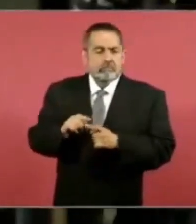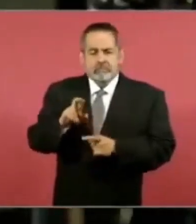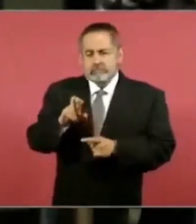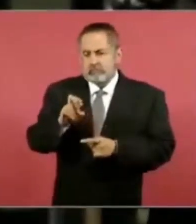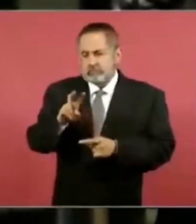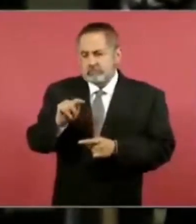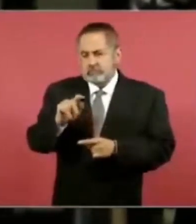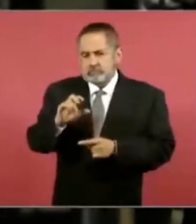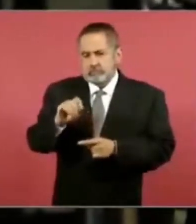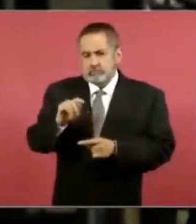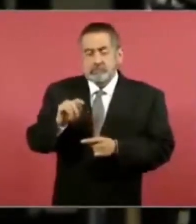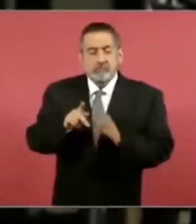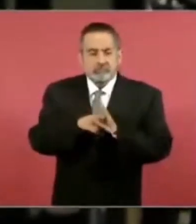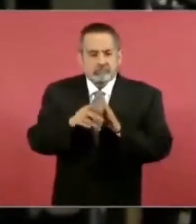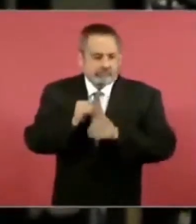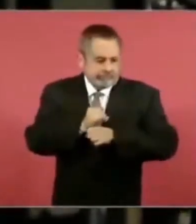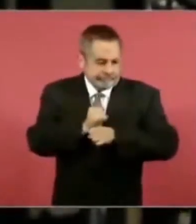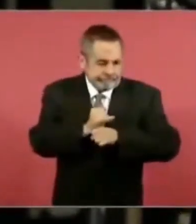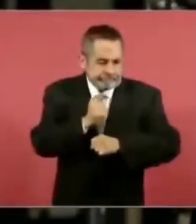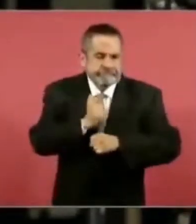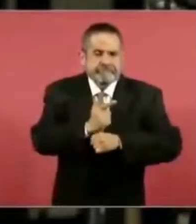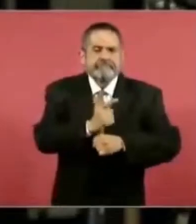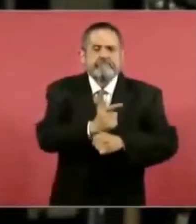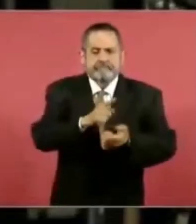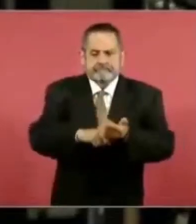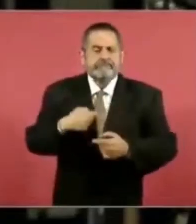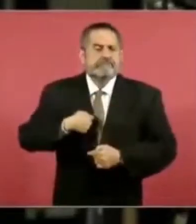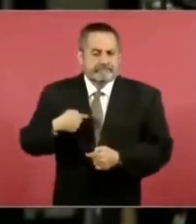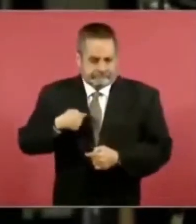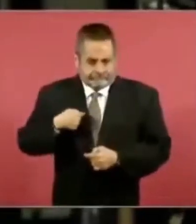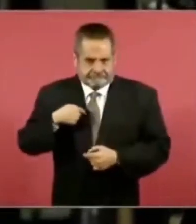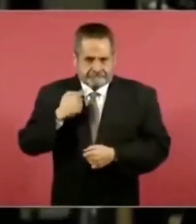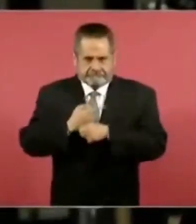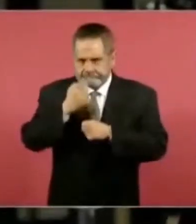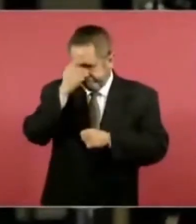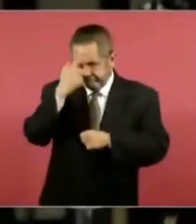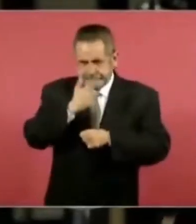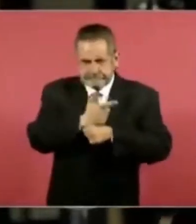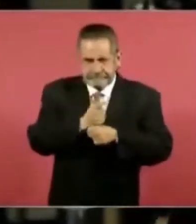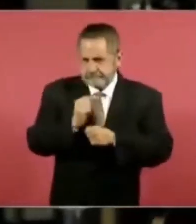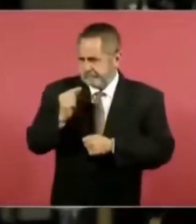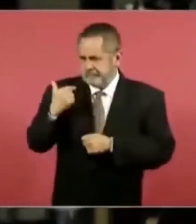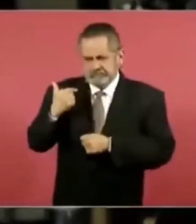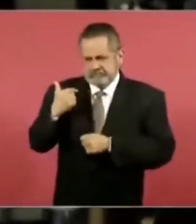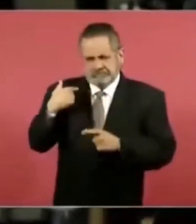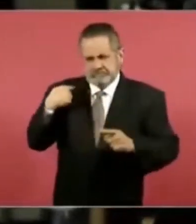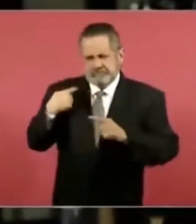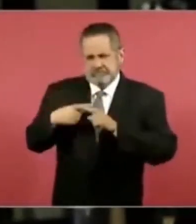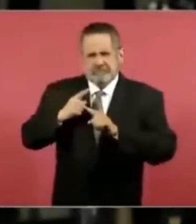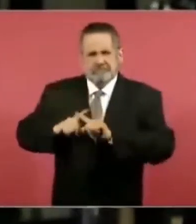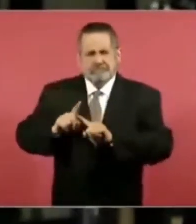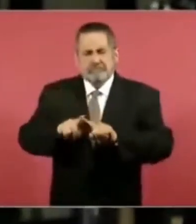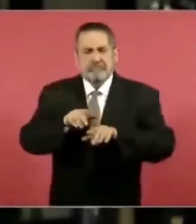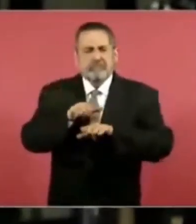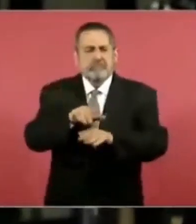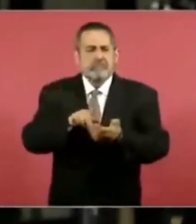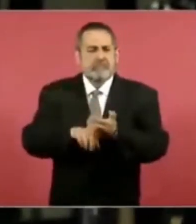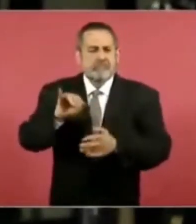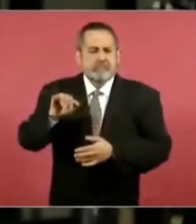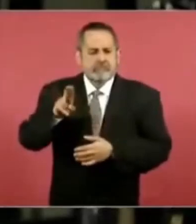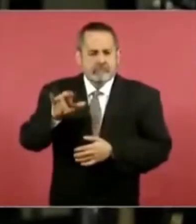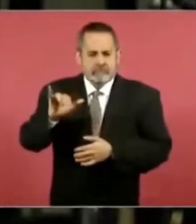la autora de las investigaciones, no solo de estas últimas sobre el Instituto de Transparencia. He